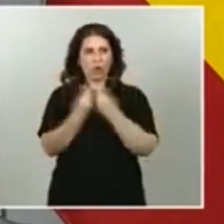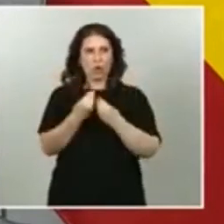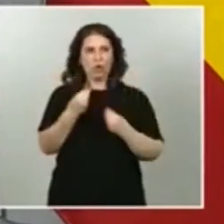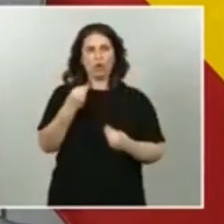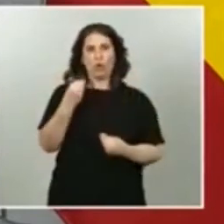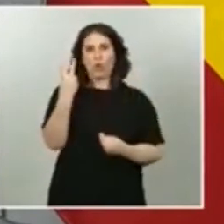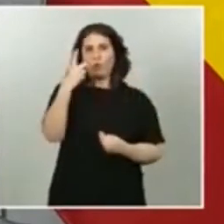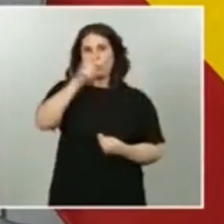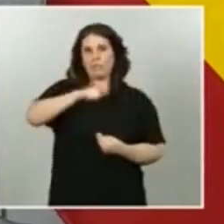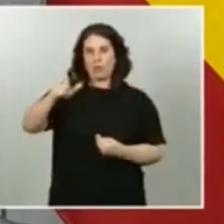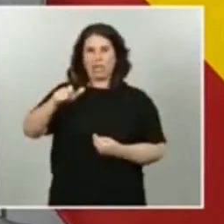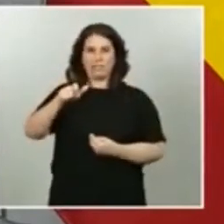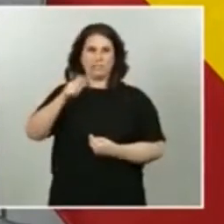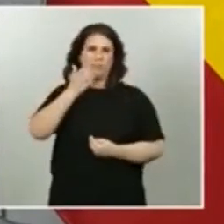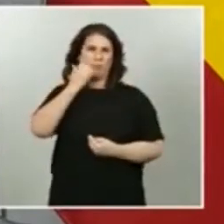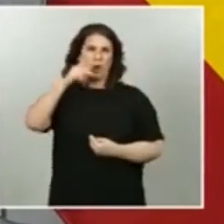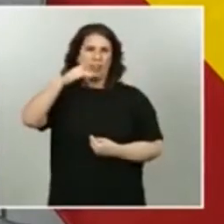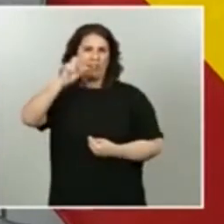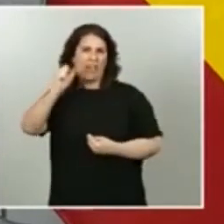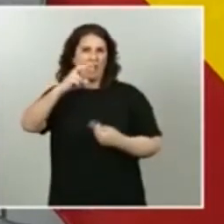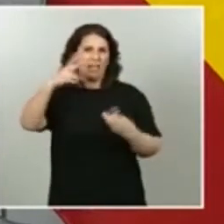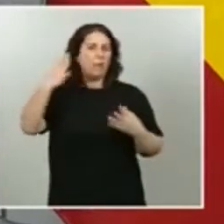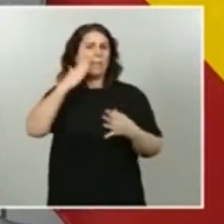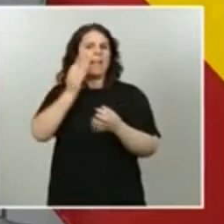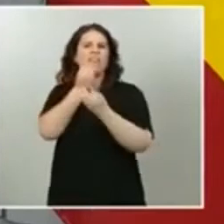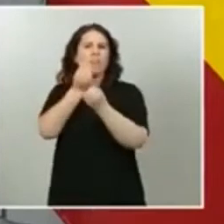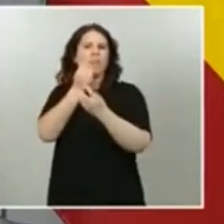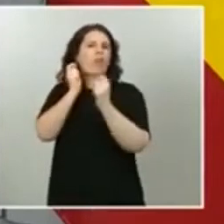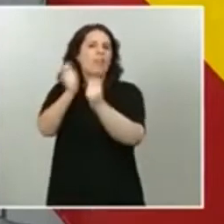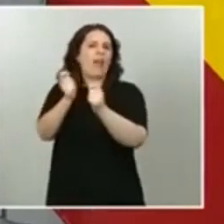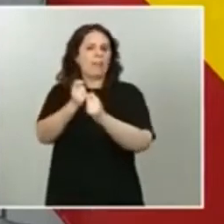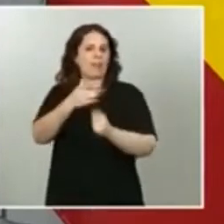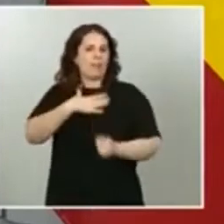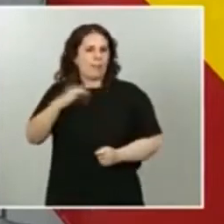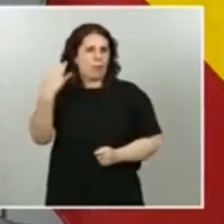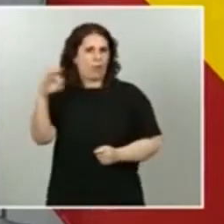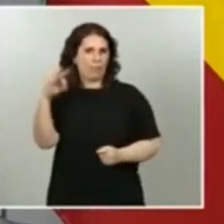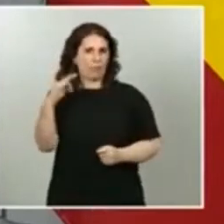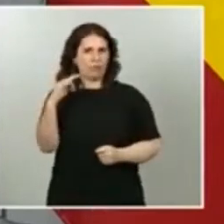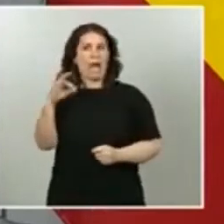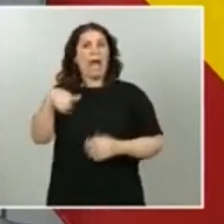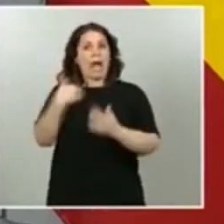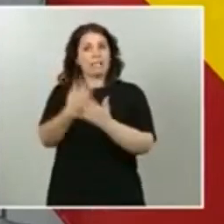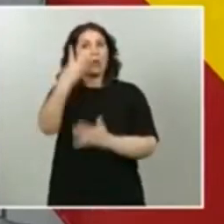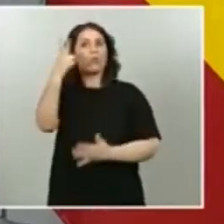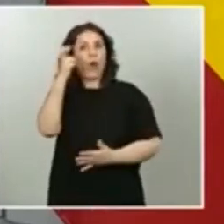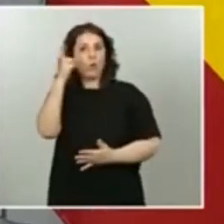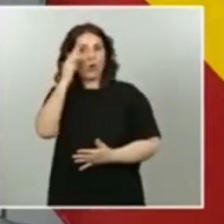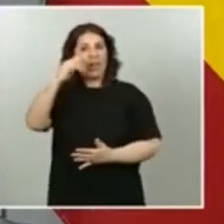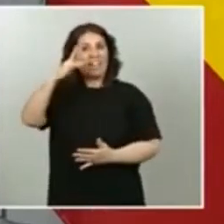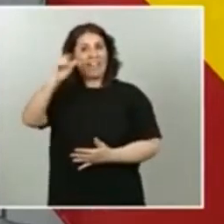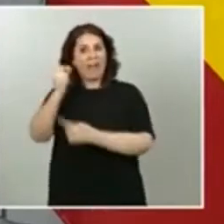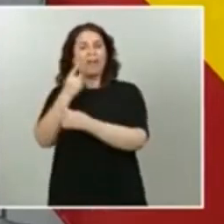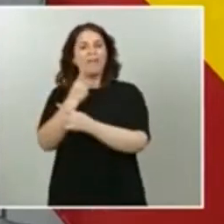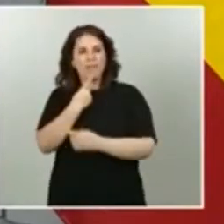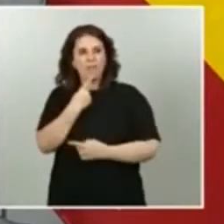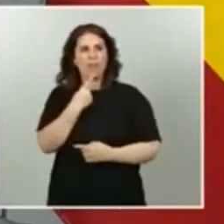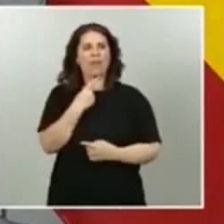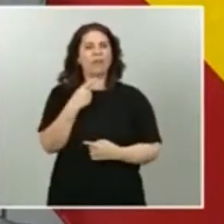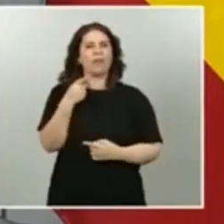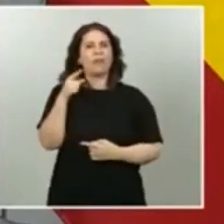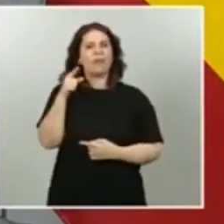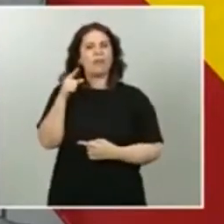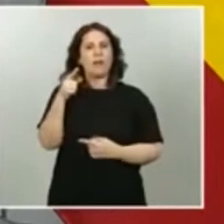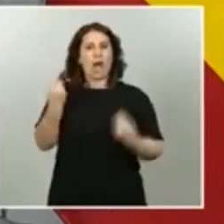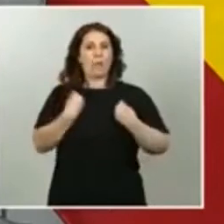entregarles información sobre Podemos. Y es un hecho que hay un audio que circula donde Inda sostiene que ha vivido de eso durante todo